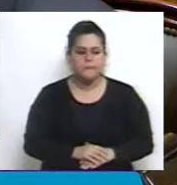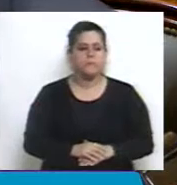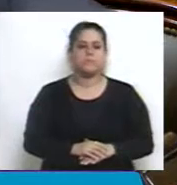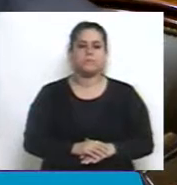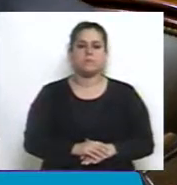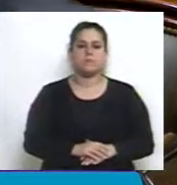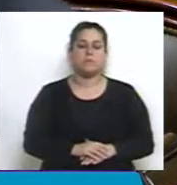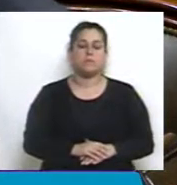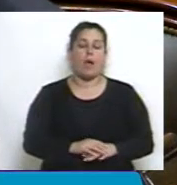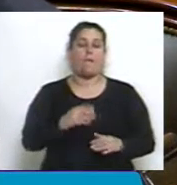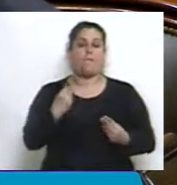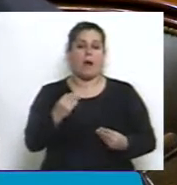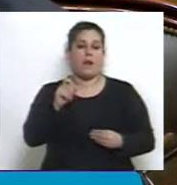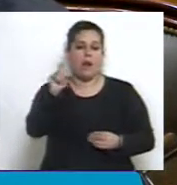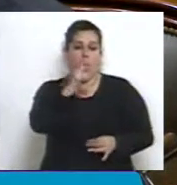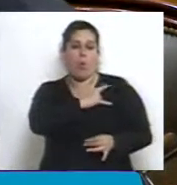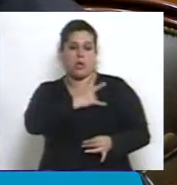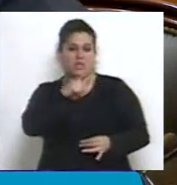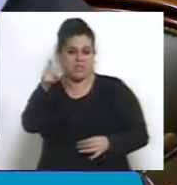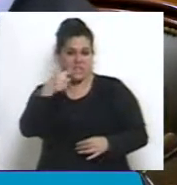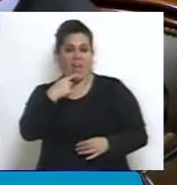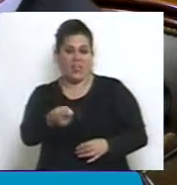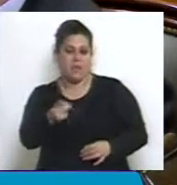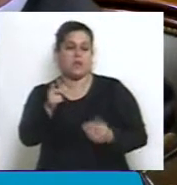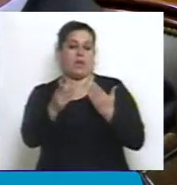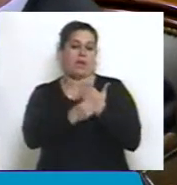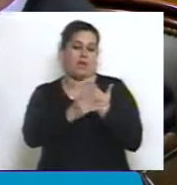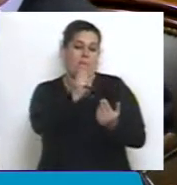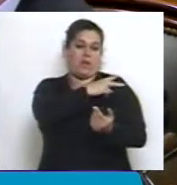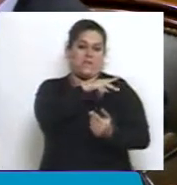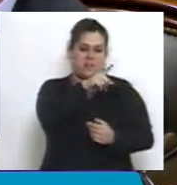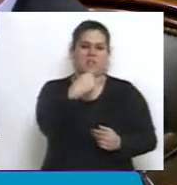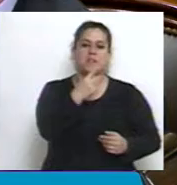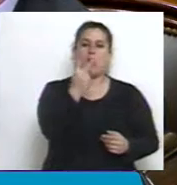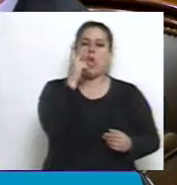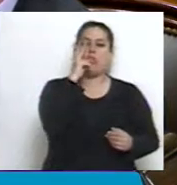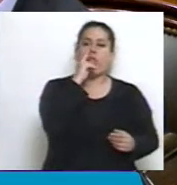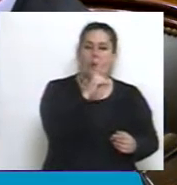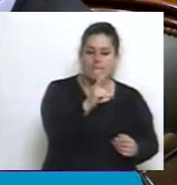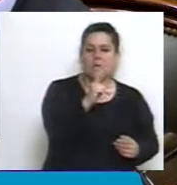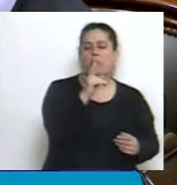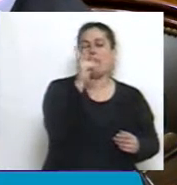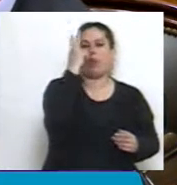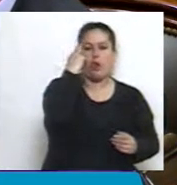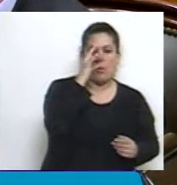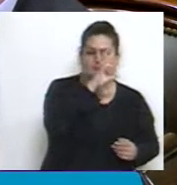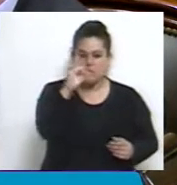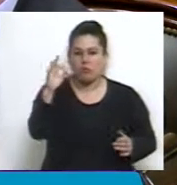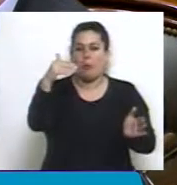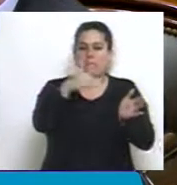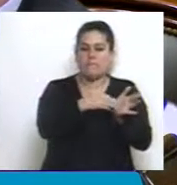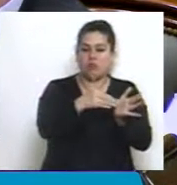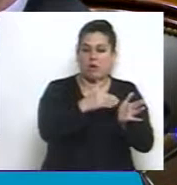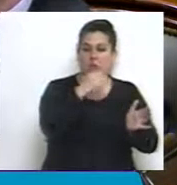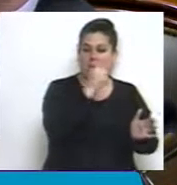Para las universidades se reserva el jefe de gabinete 2.900 millones de pesos para